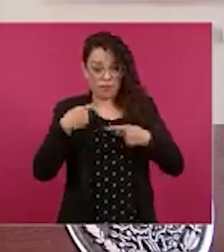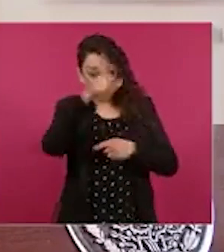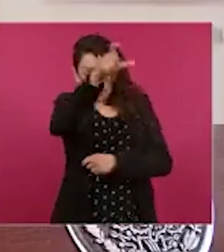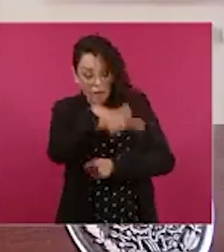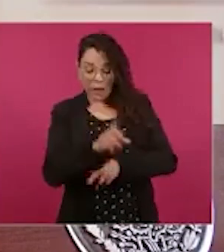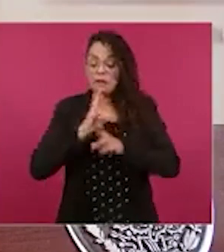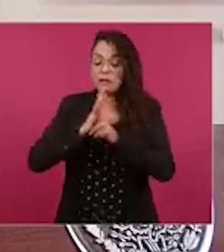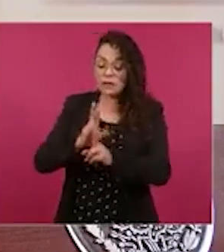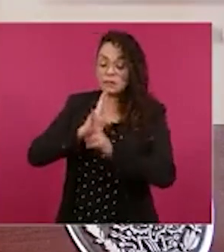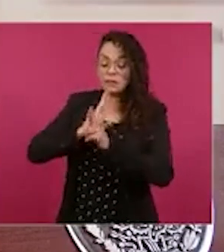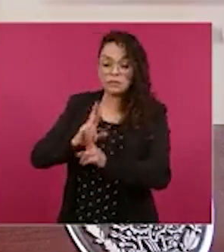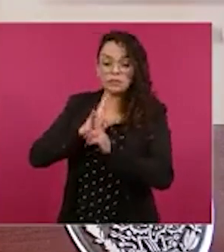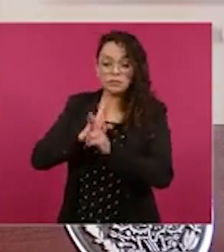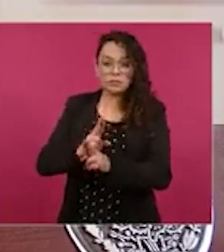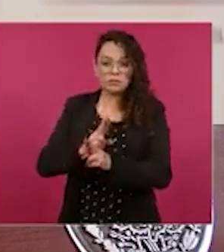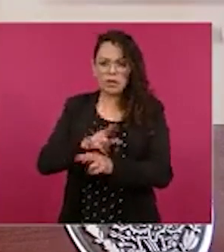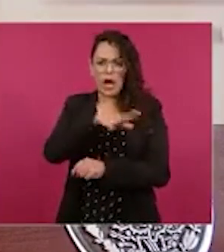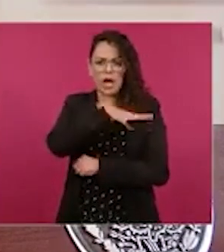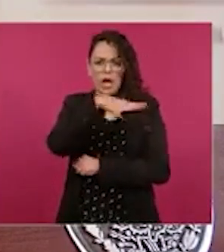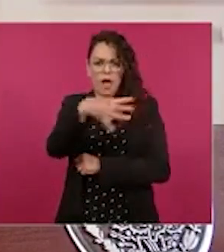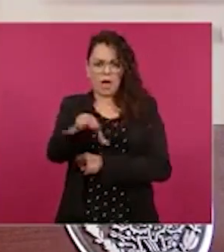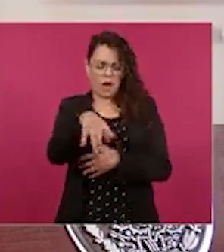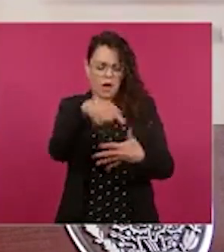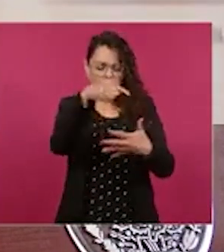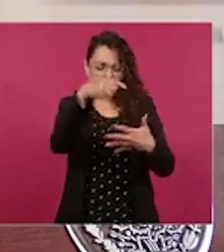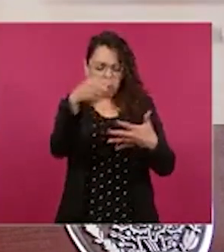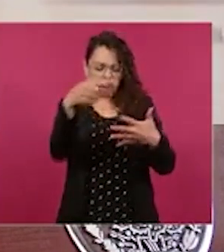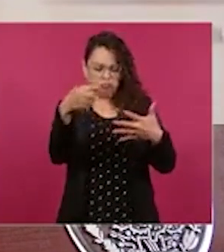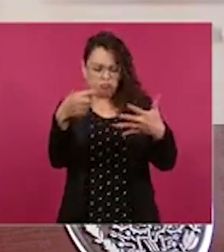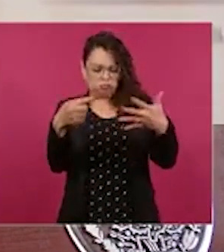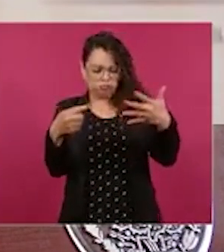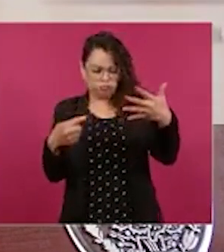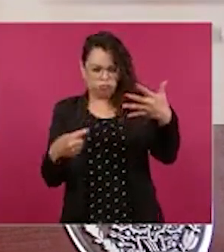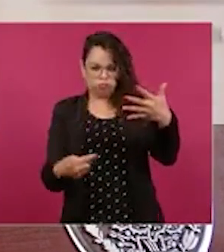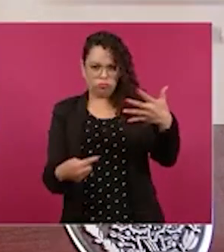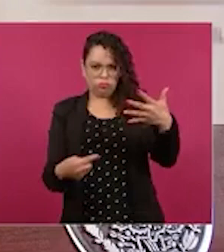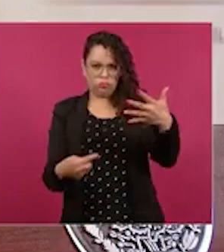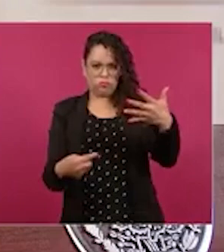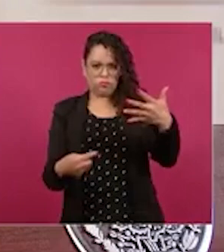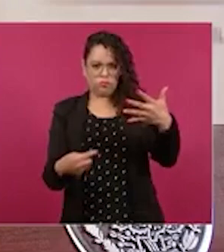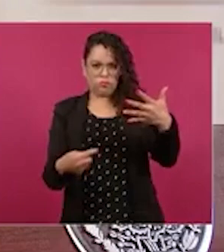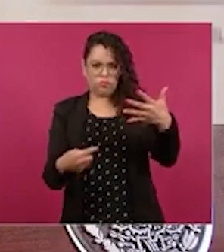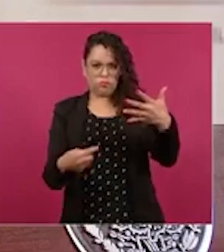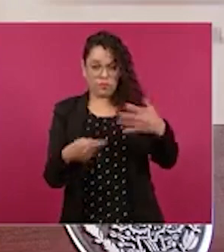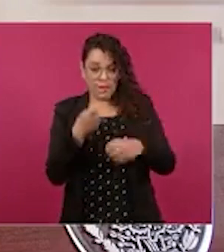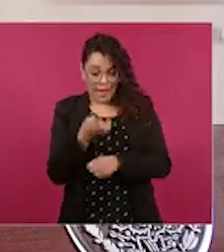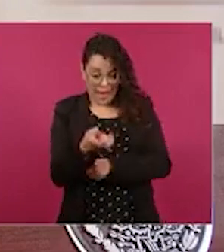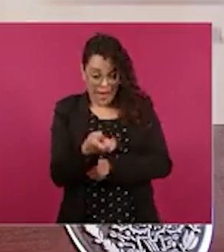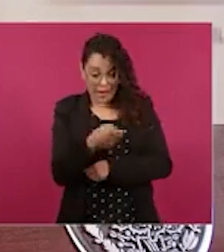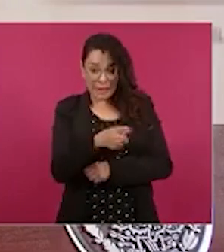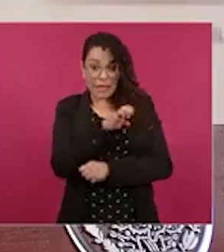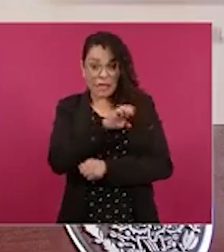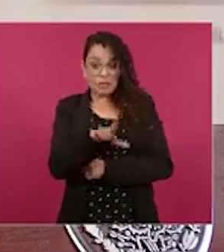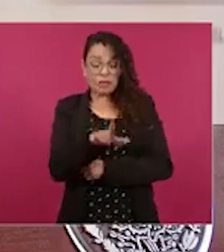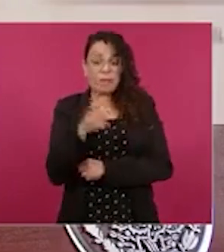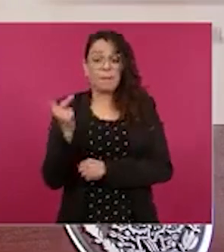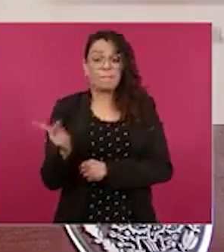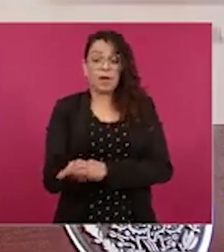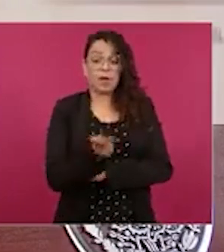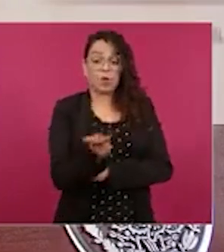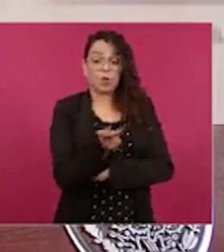se hacen preguntas generales como todas las encuestas pero esa pregunta que es